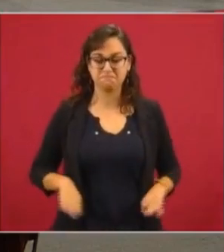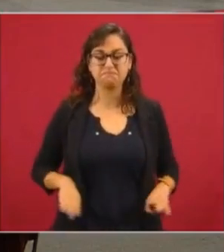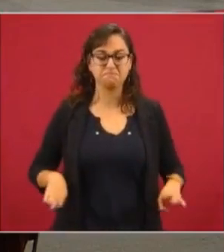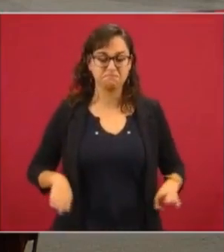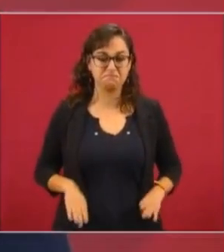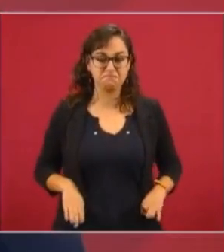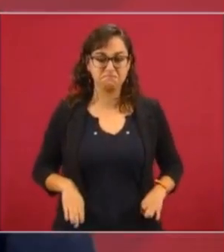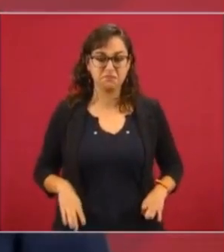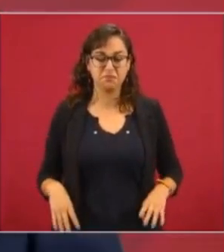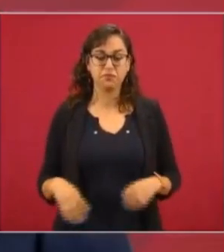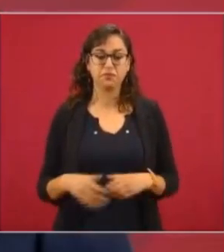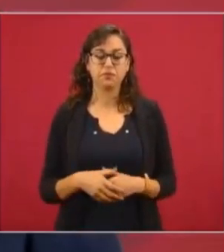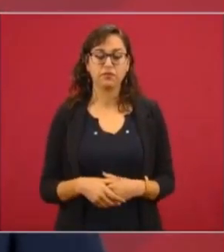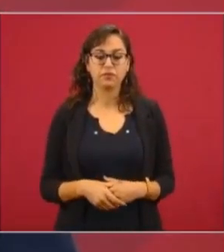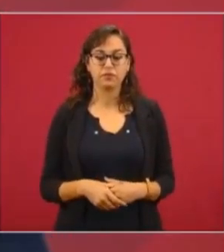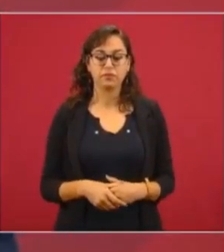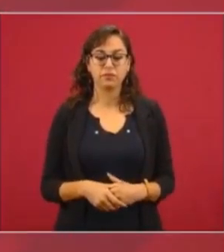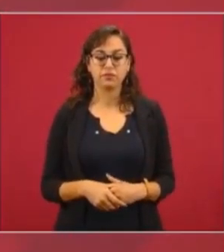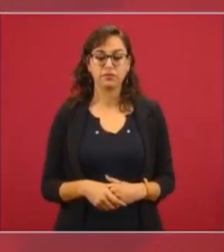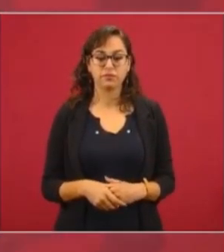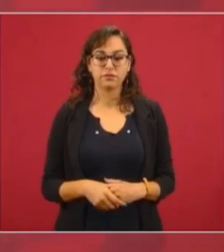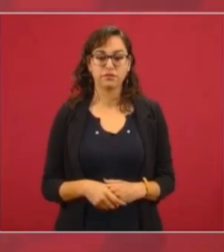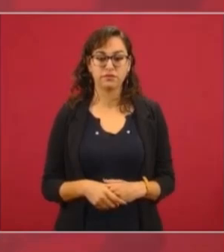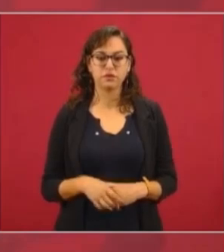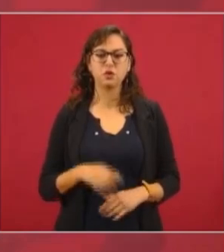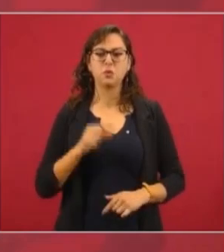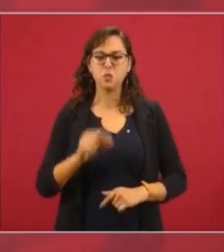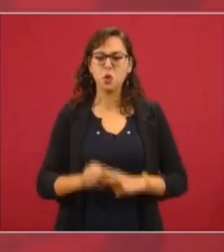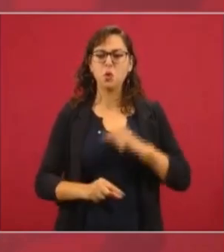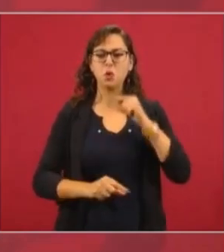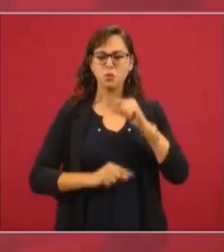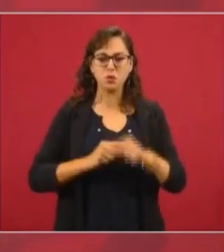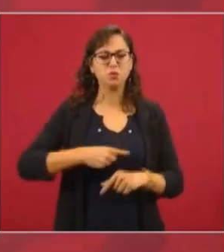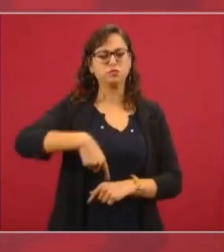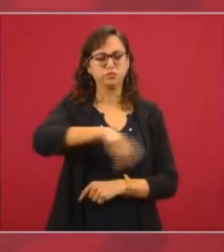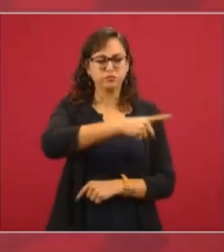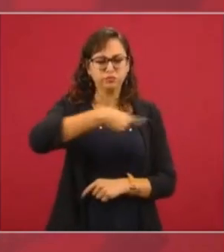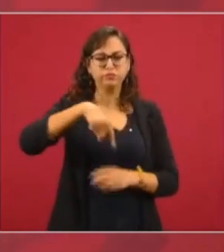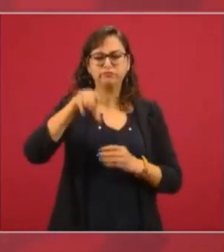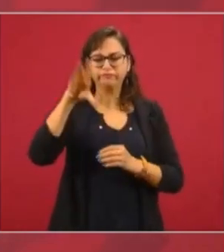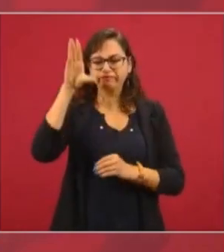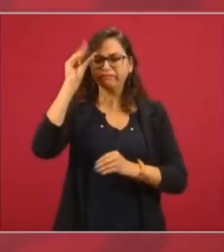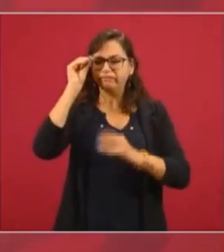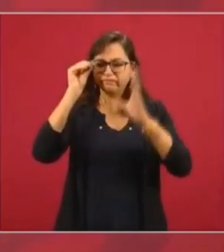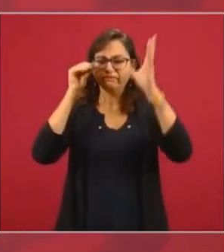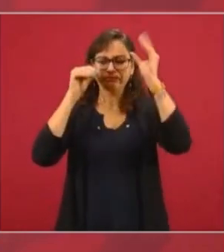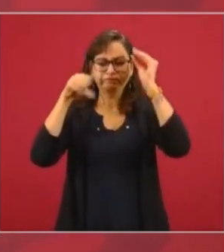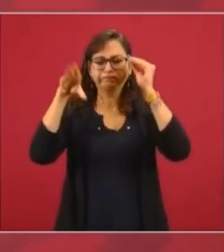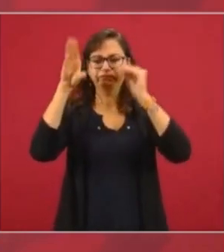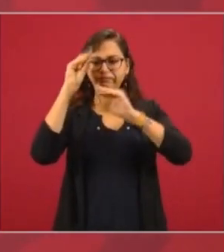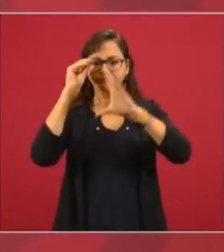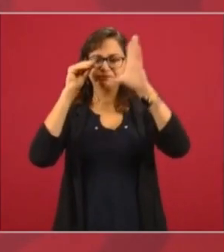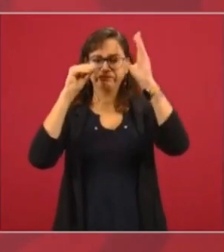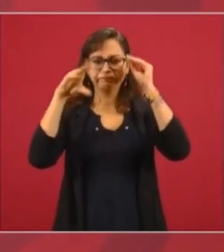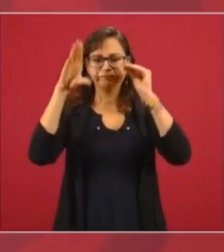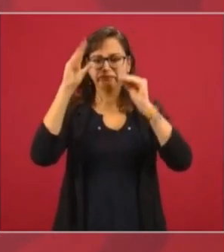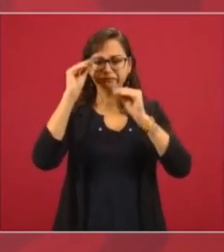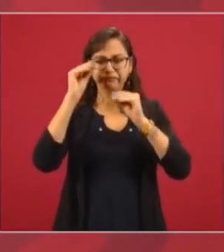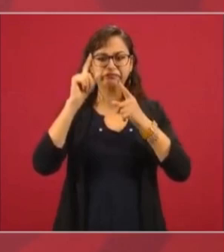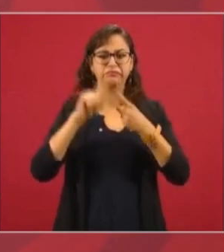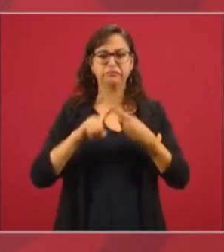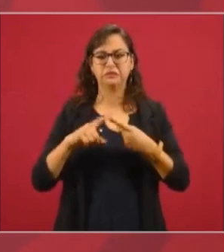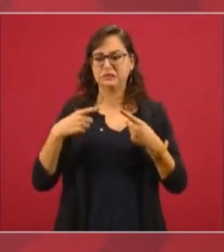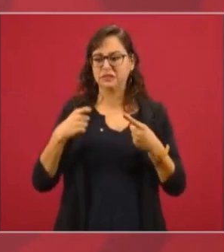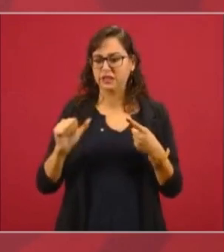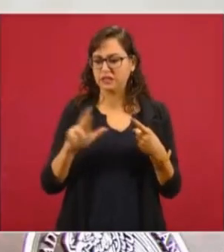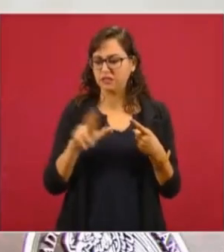entrenando en Quintana Roo,